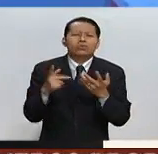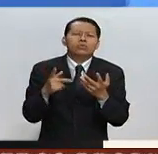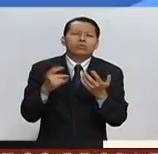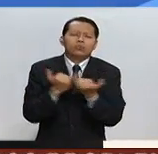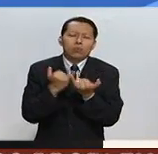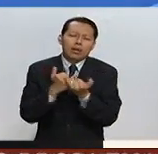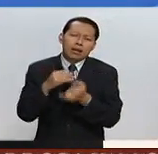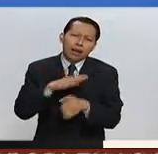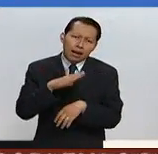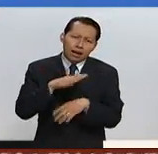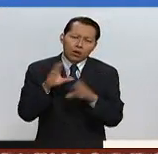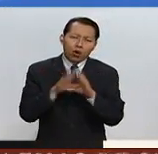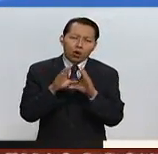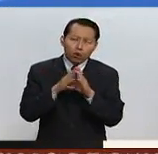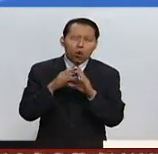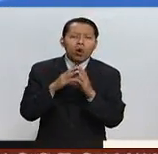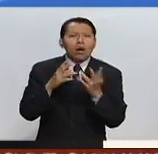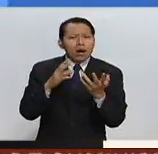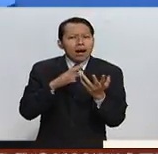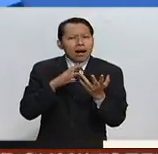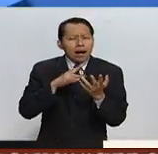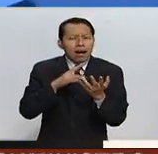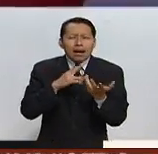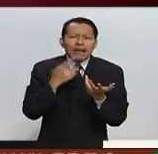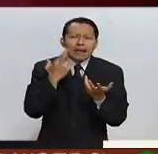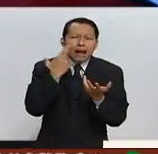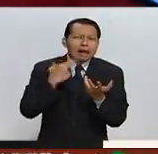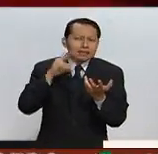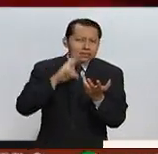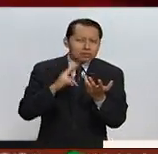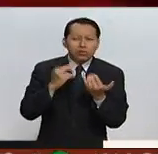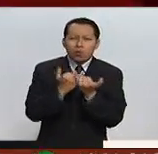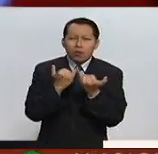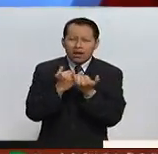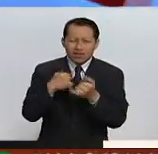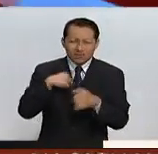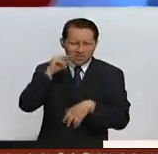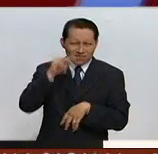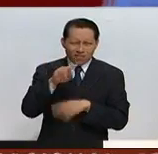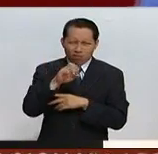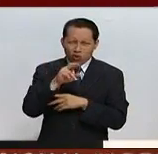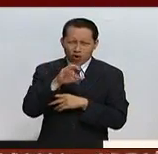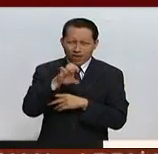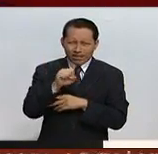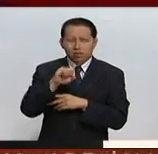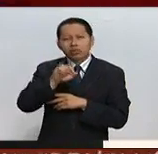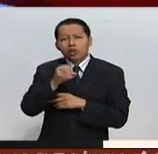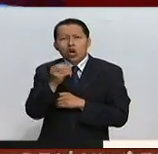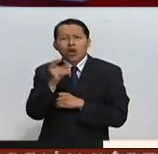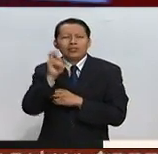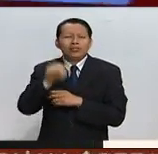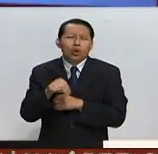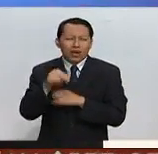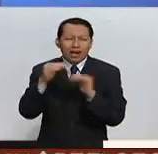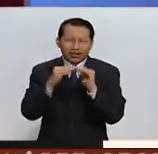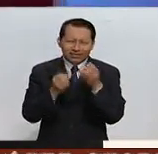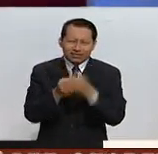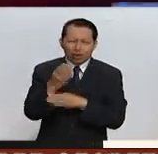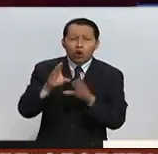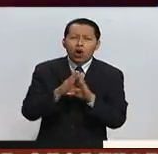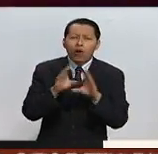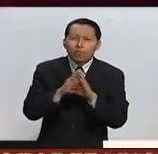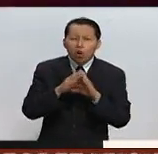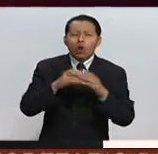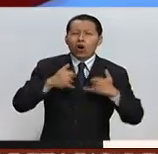generando un cierto racismo. Yo veía imágenes ahí de Boris Johnson cuando salía de su casa como un chico que iba en bicicleta le